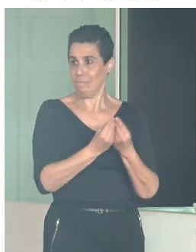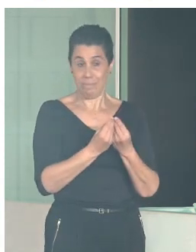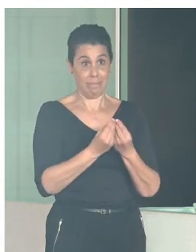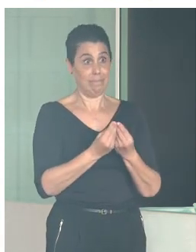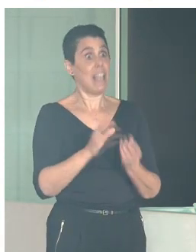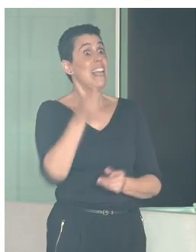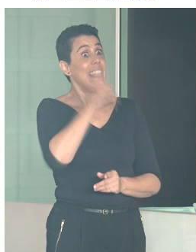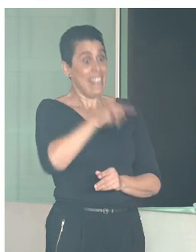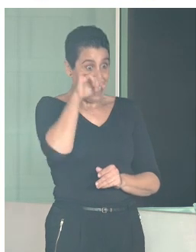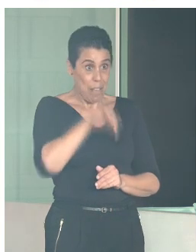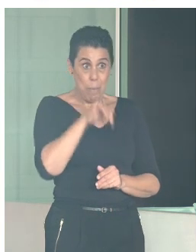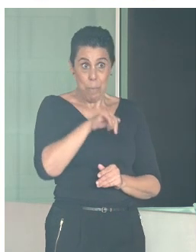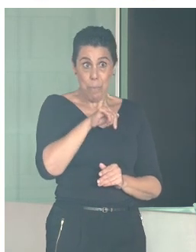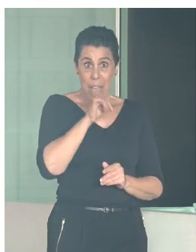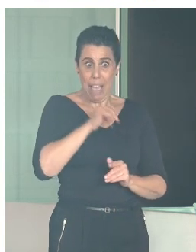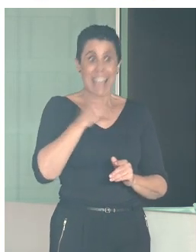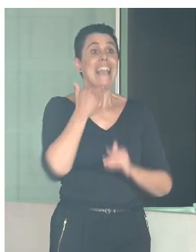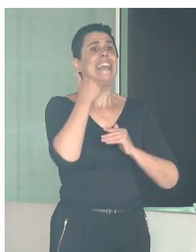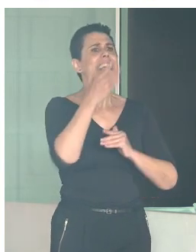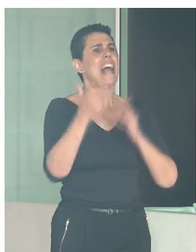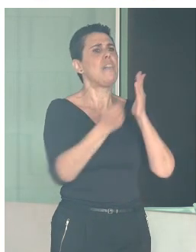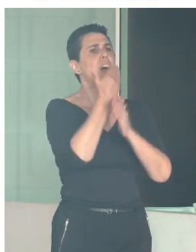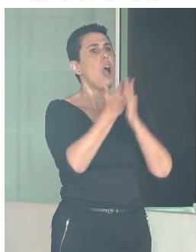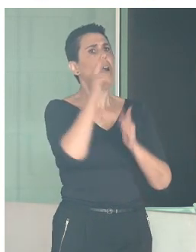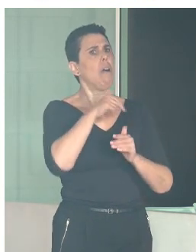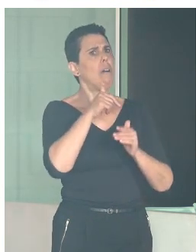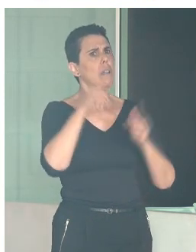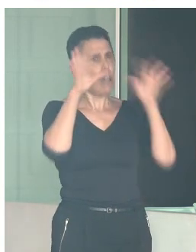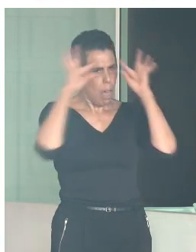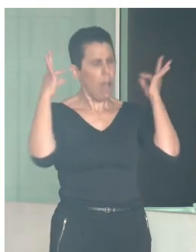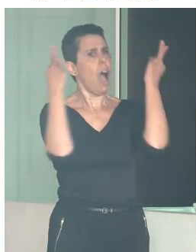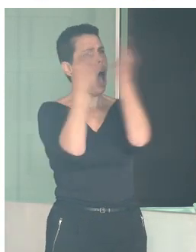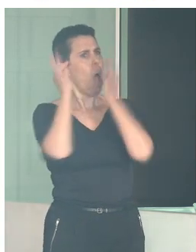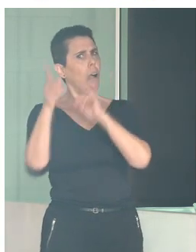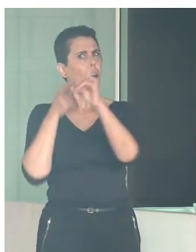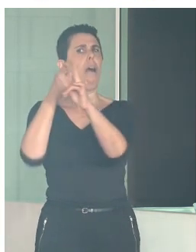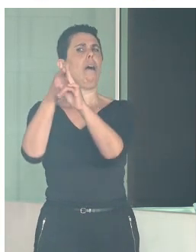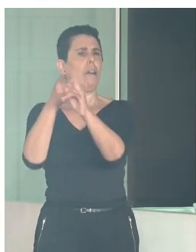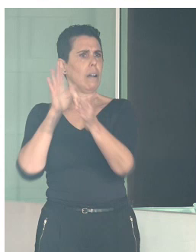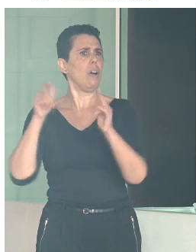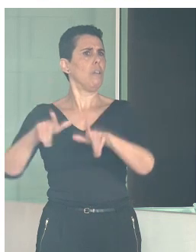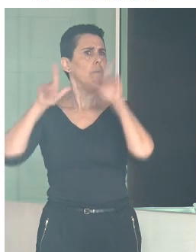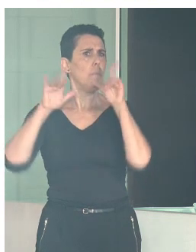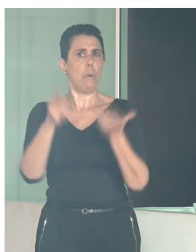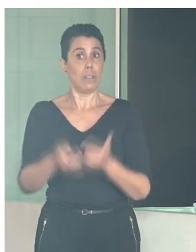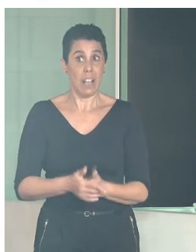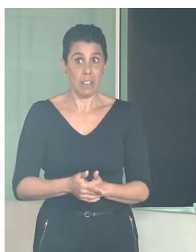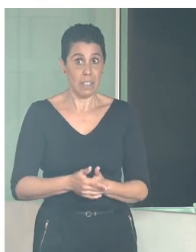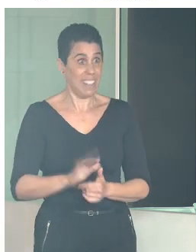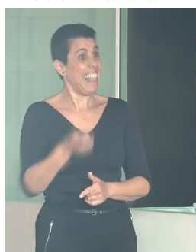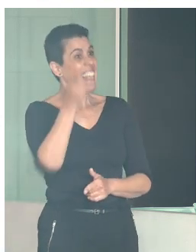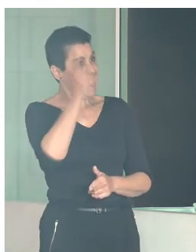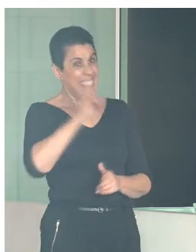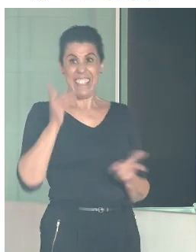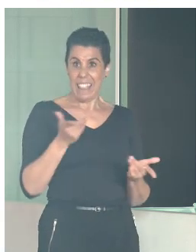poner el foco en Córdoba. No solo en Córdoba hablamos de patrimonio mundial, pero creo que también redunda en el resto de patrimonio, que, aunque no